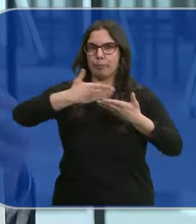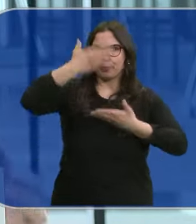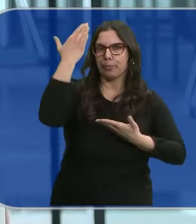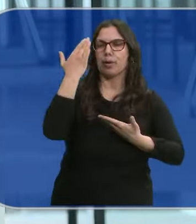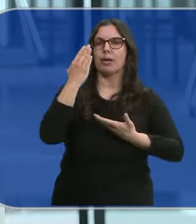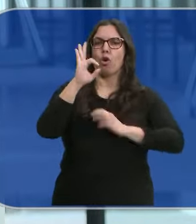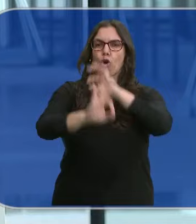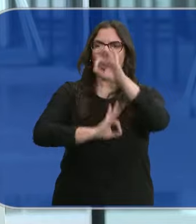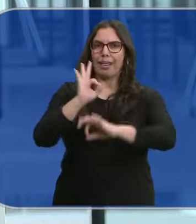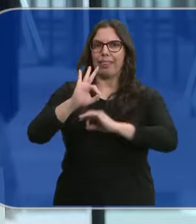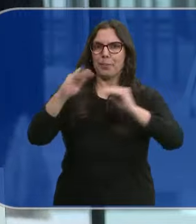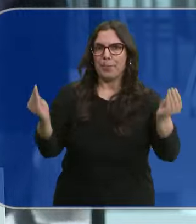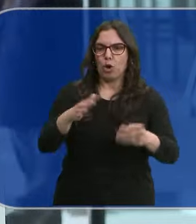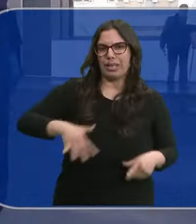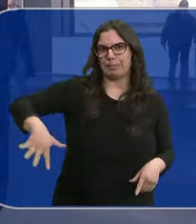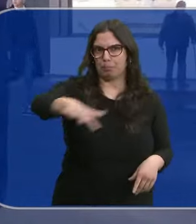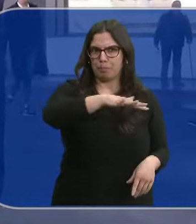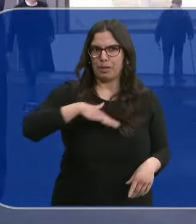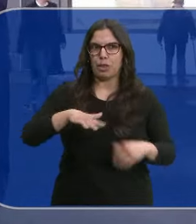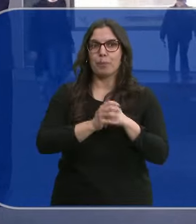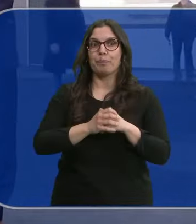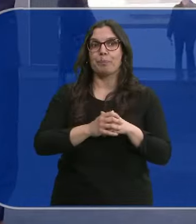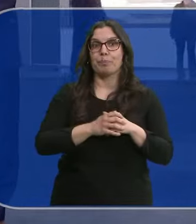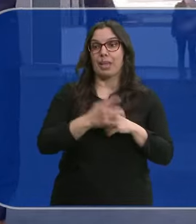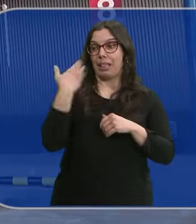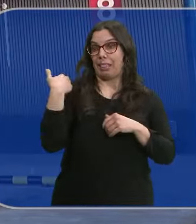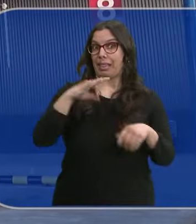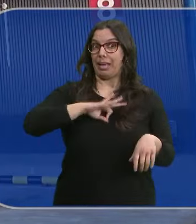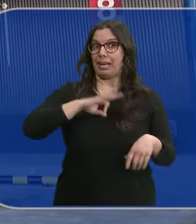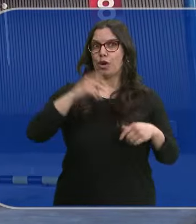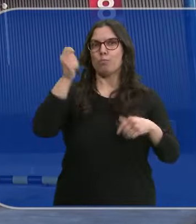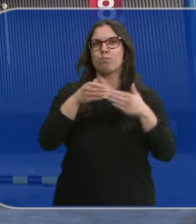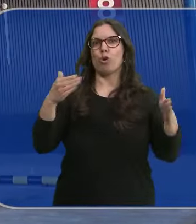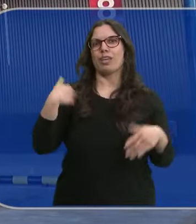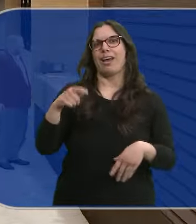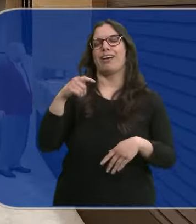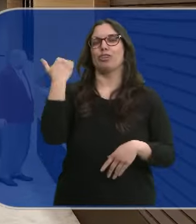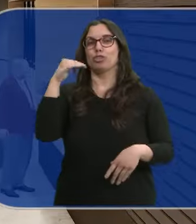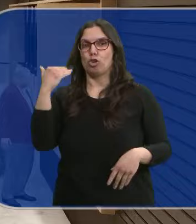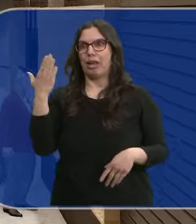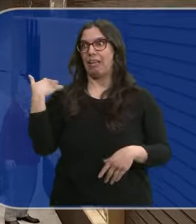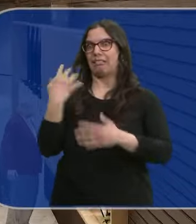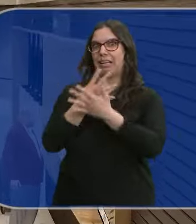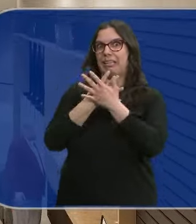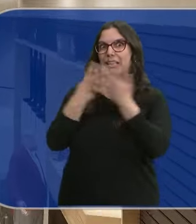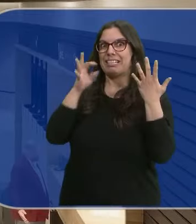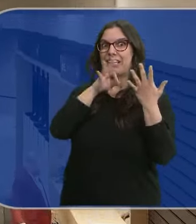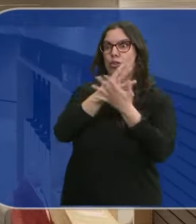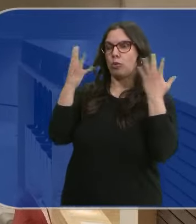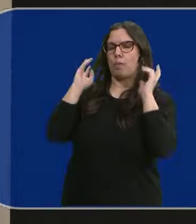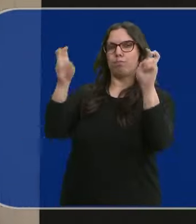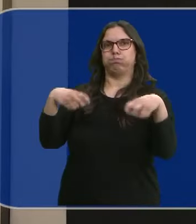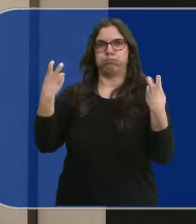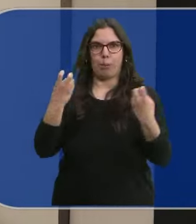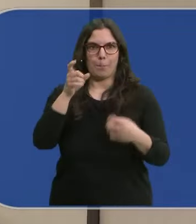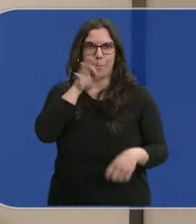reorganizar mejor el espacio. A principio de año se inauguraba la de Soria, que pasaba de golpe del siglo XIX al XXI.